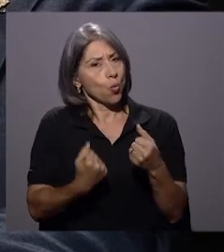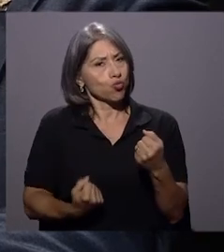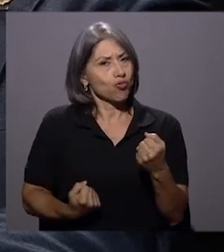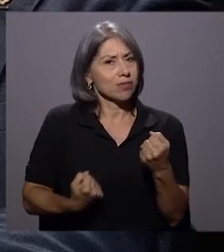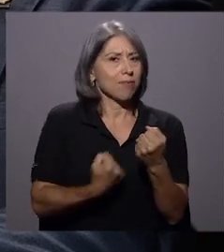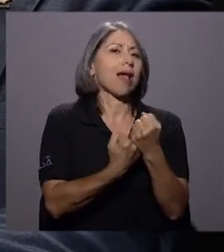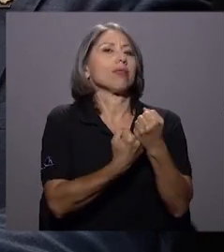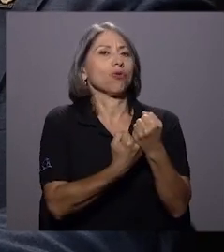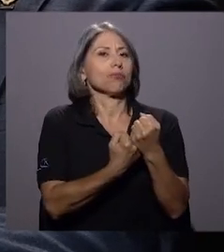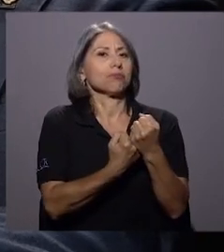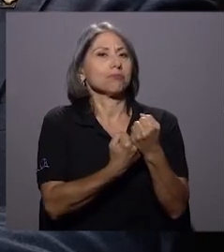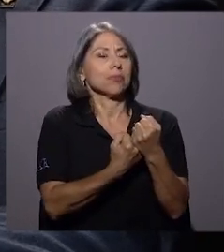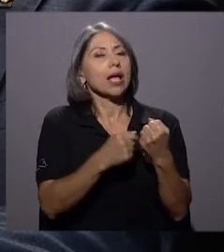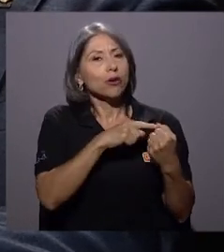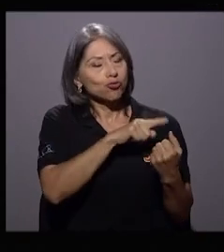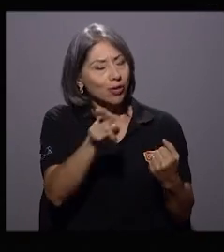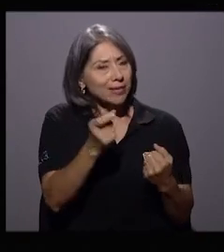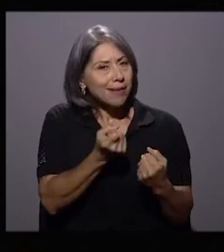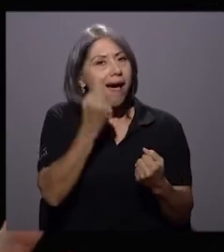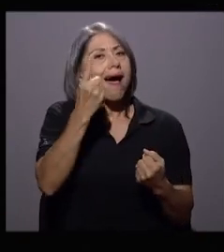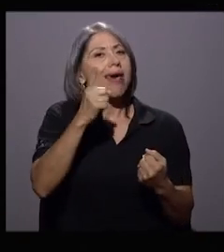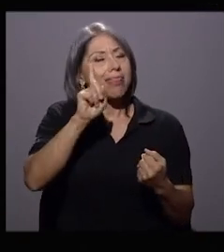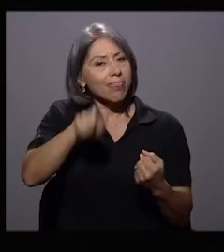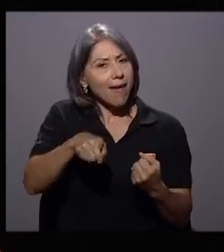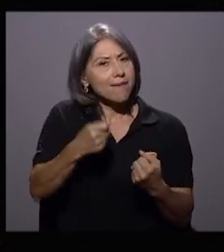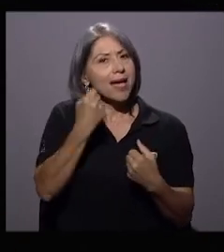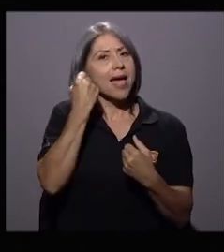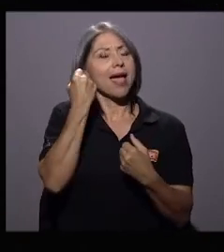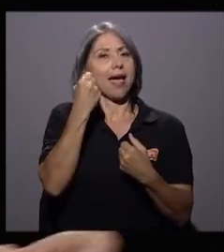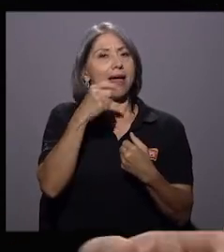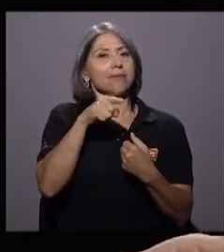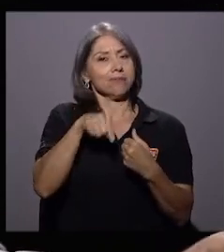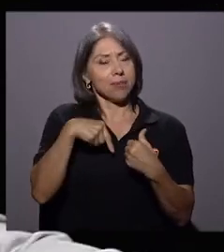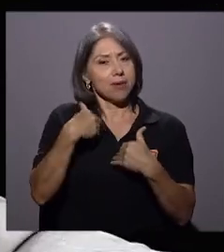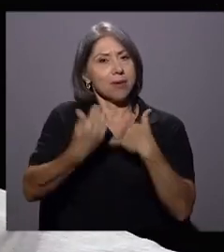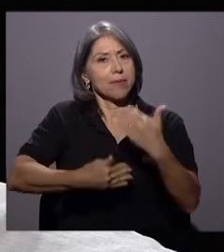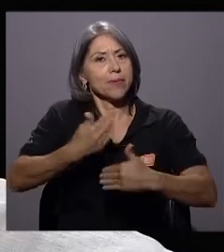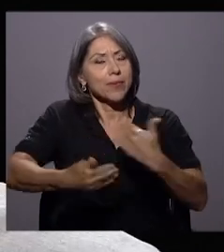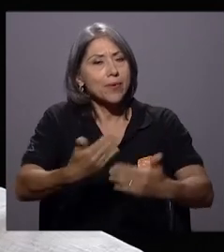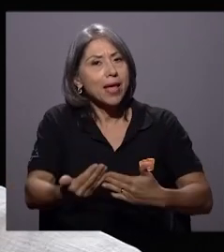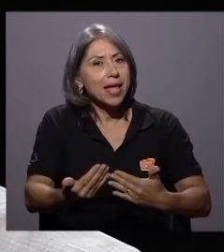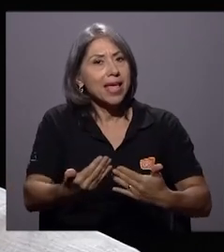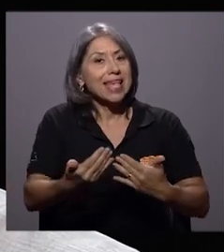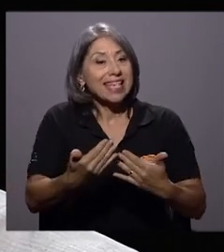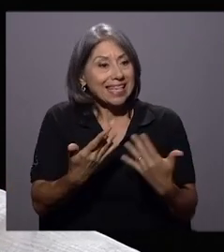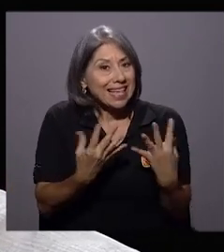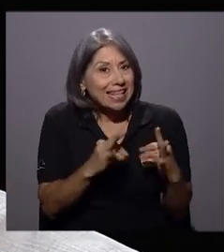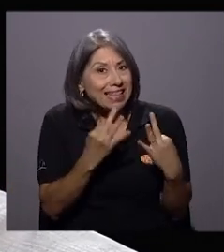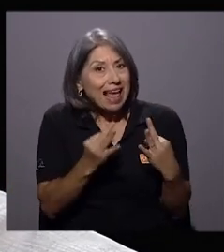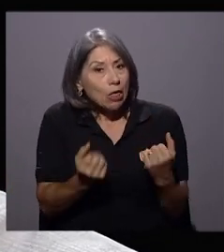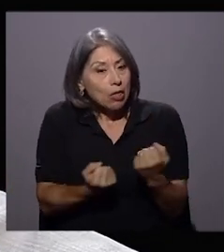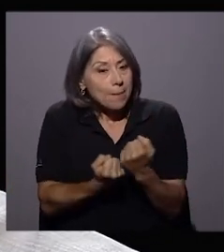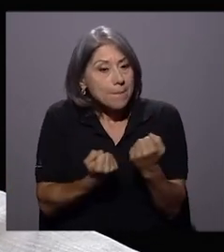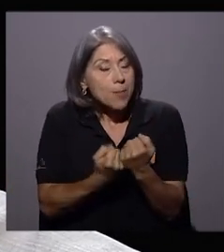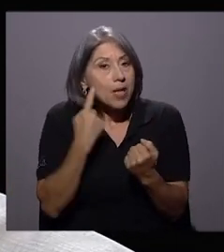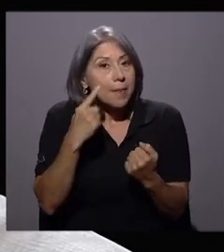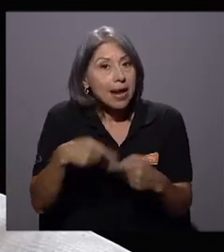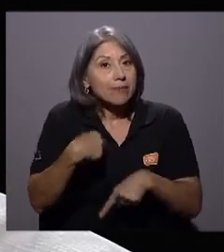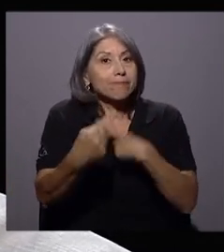de que esa realidad sea práctica y ha elevado esa posibilidad a que sea ley de la República mediante